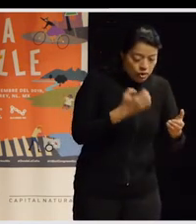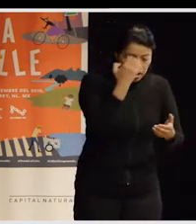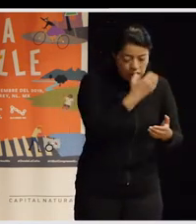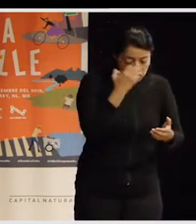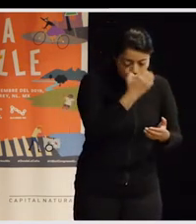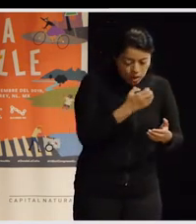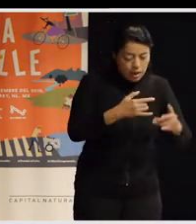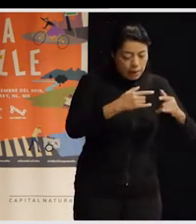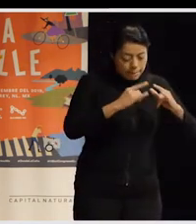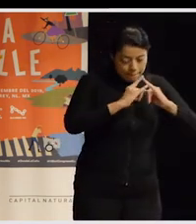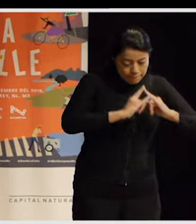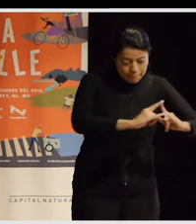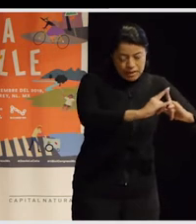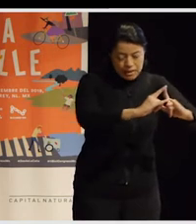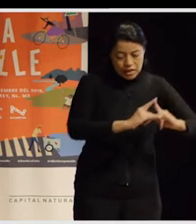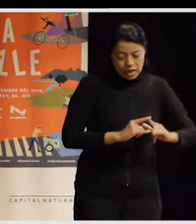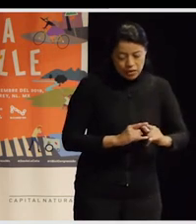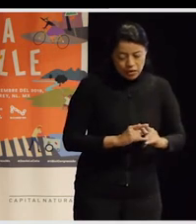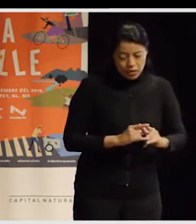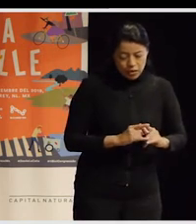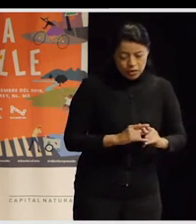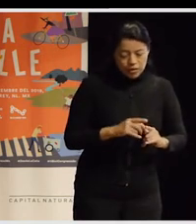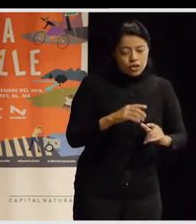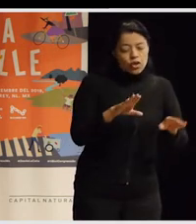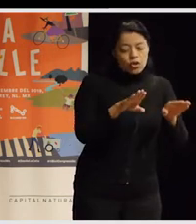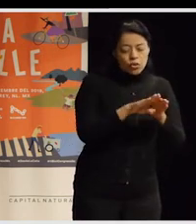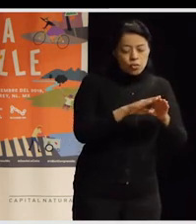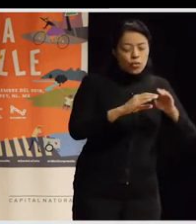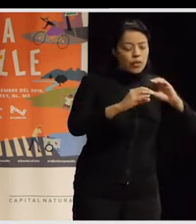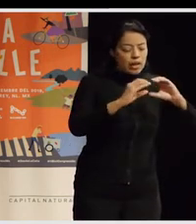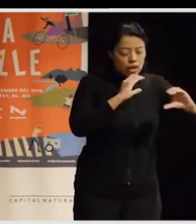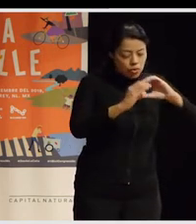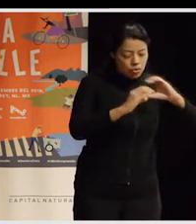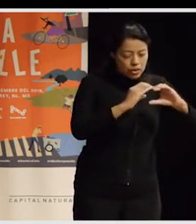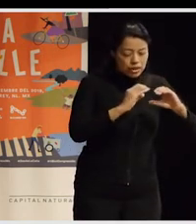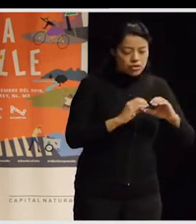lugares de juego, mercados, como de la parte de relaciones y sobre todo de la comunidad, ¿no?